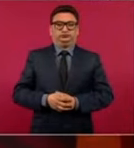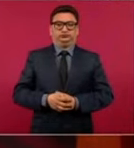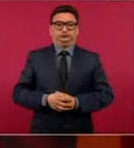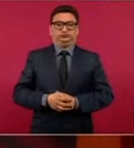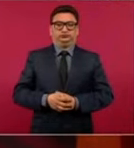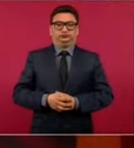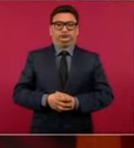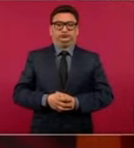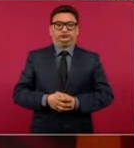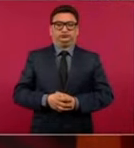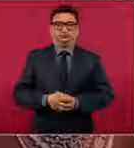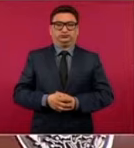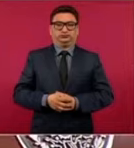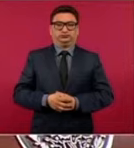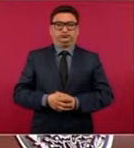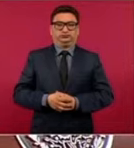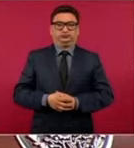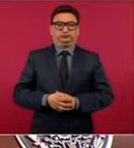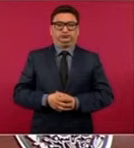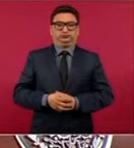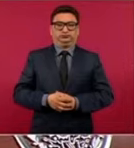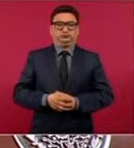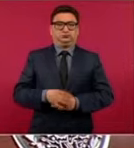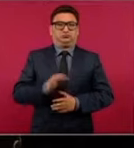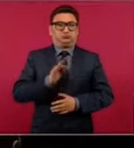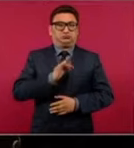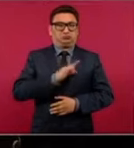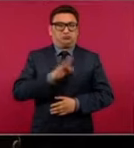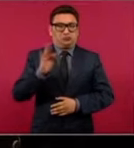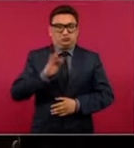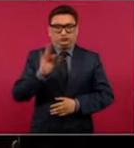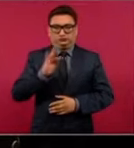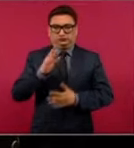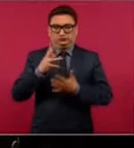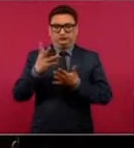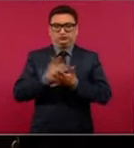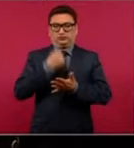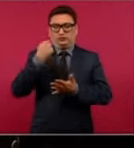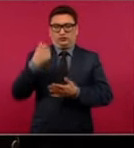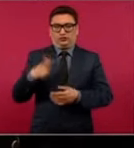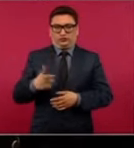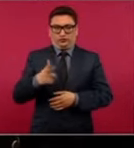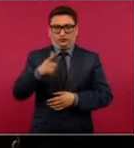Se podría o se puede ganar en Guanajuato,